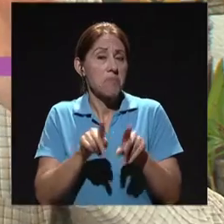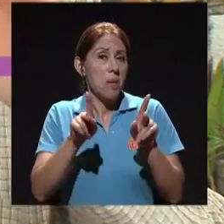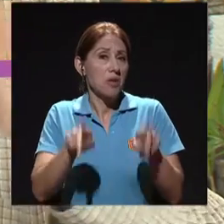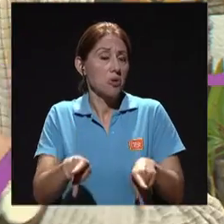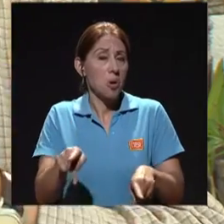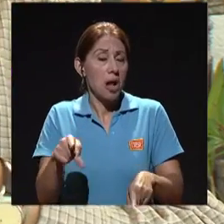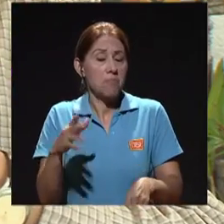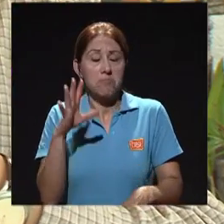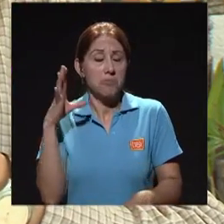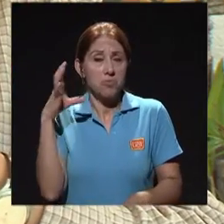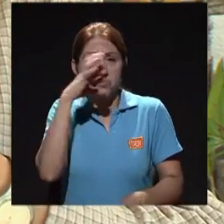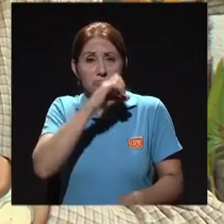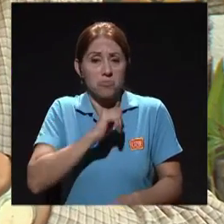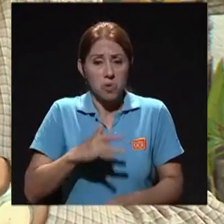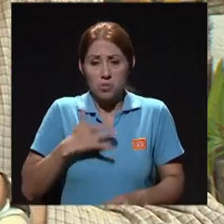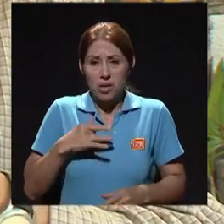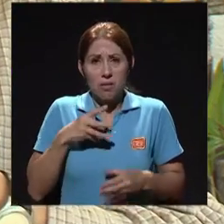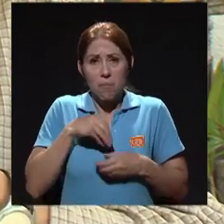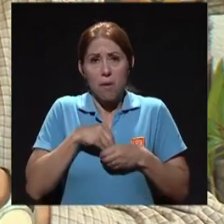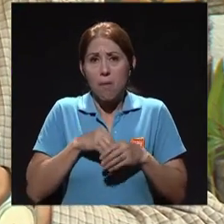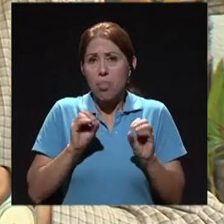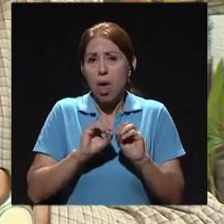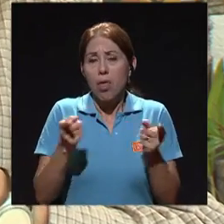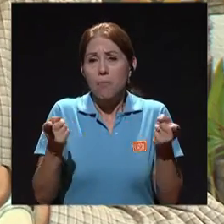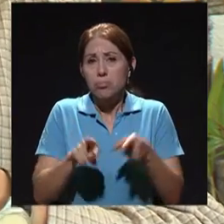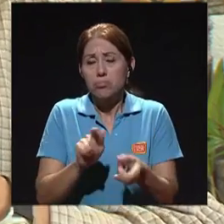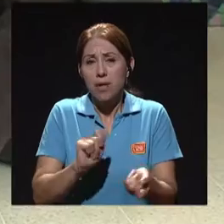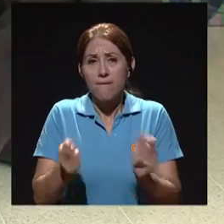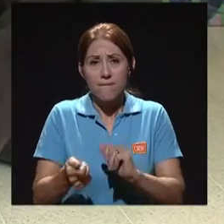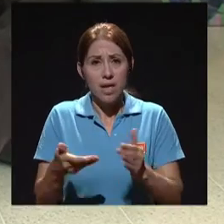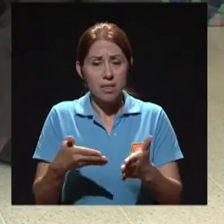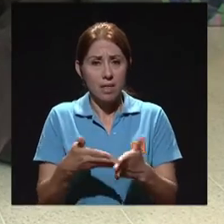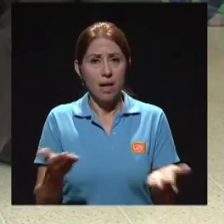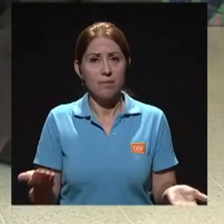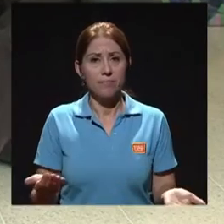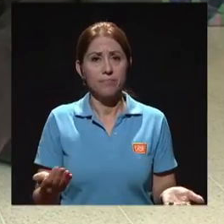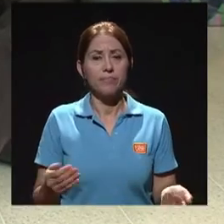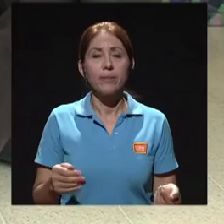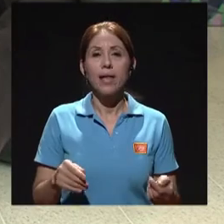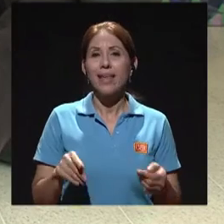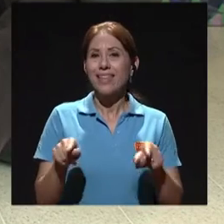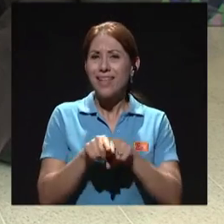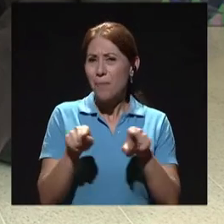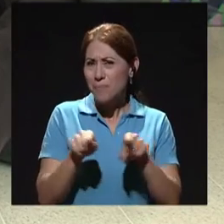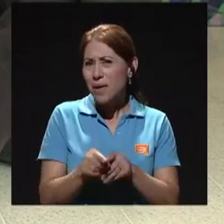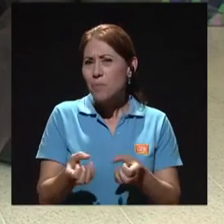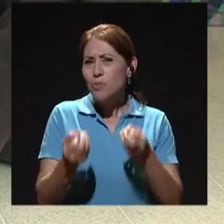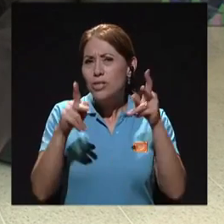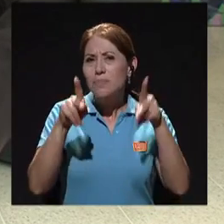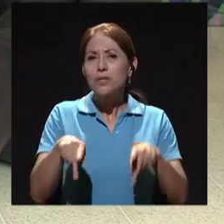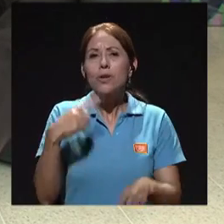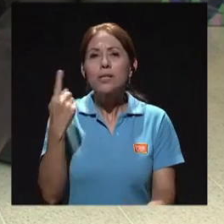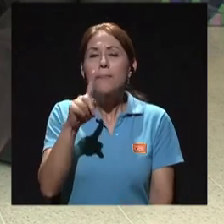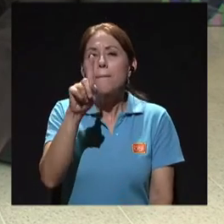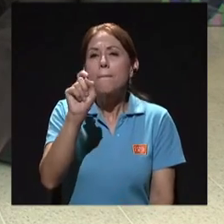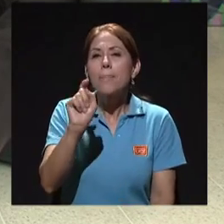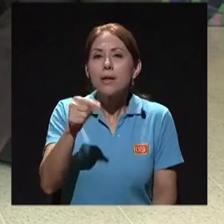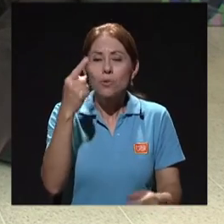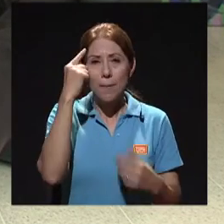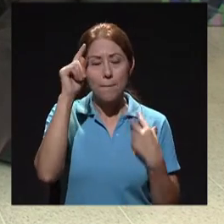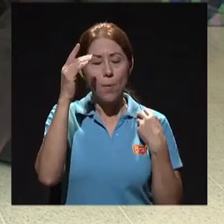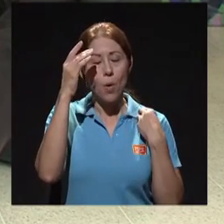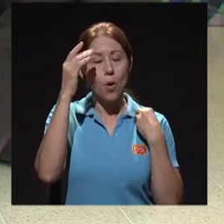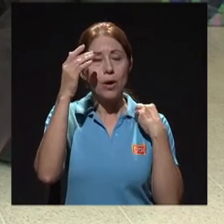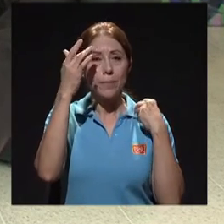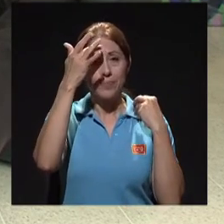algo que ni siquiera se detecte. Sí, que no vaya a afectar tampoco. Una cosa que la gente llega mucho es a preguntar por la anemia,